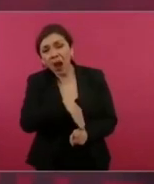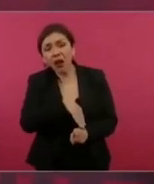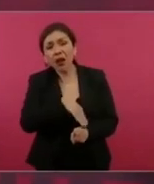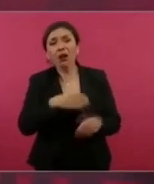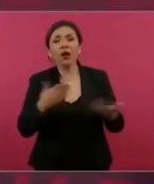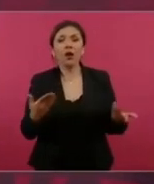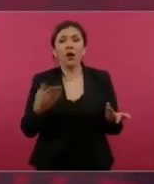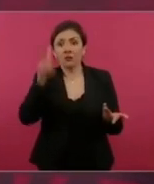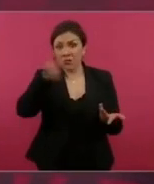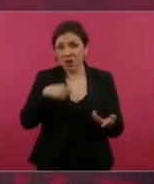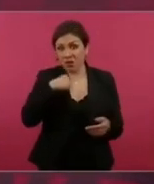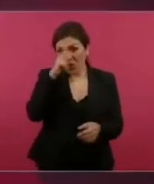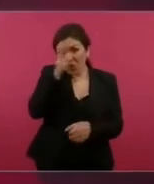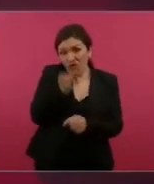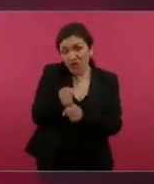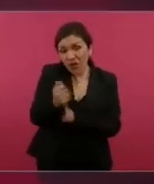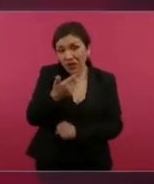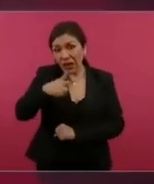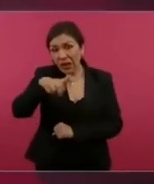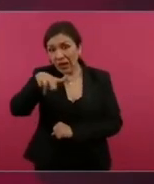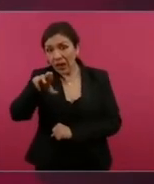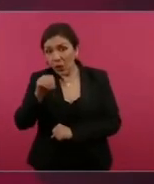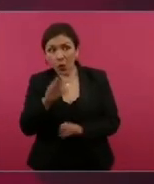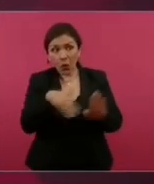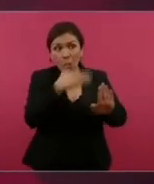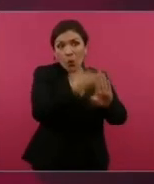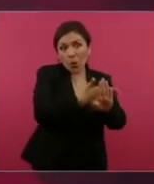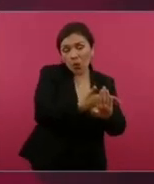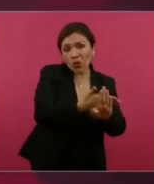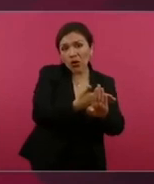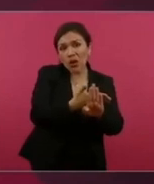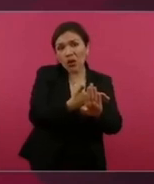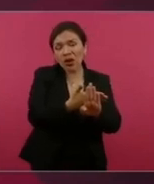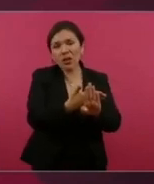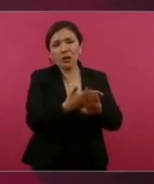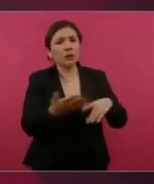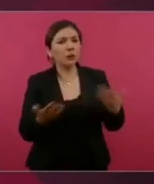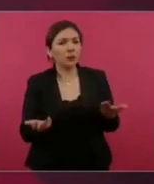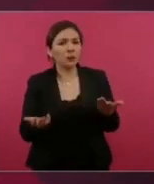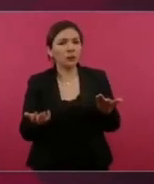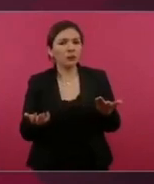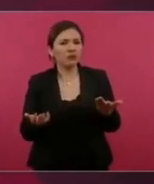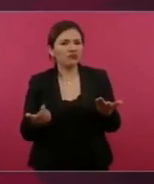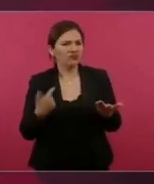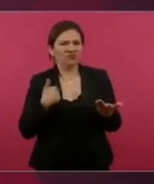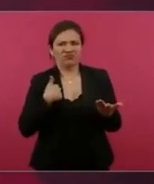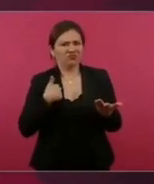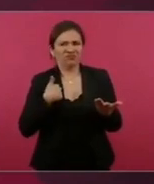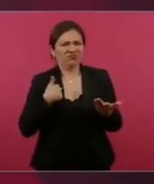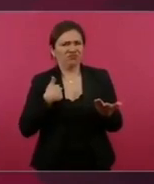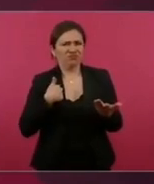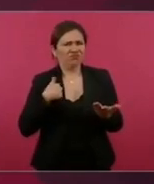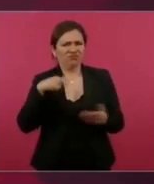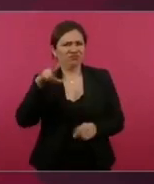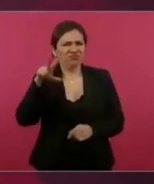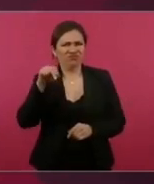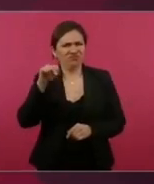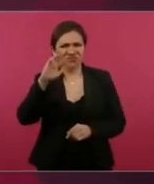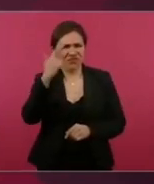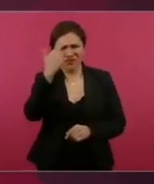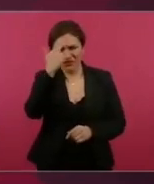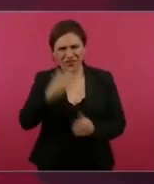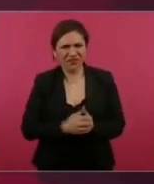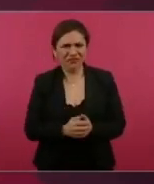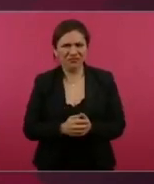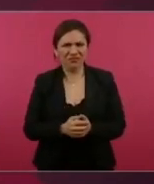violencia de género, yo recuerdo que lo único que planteé